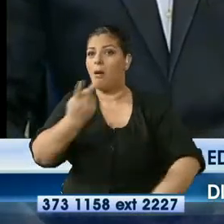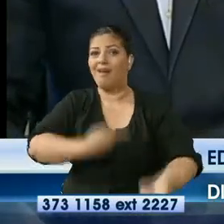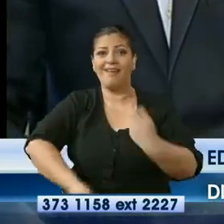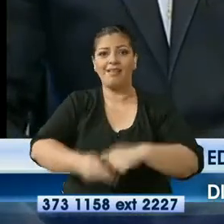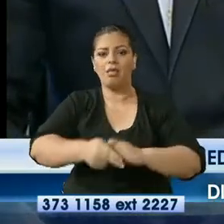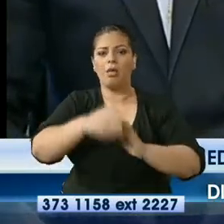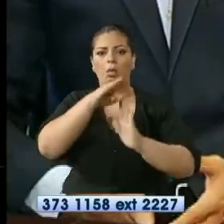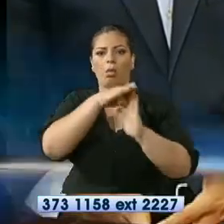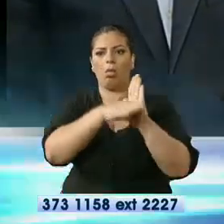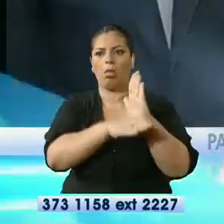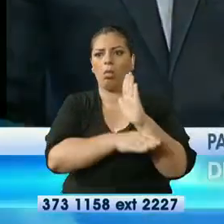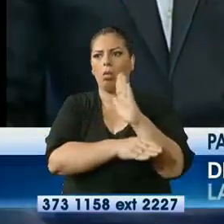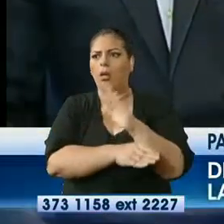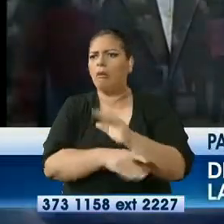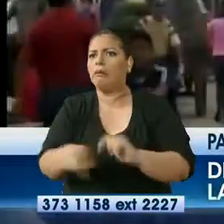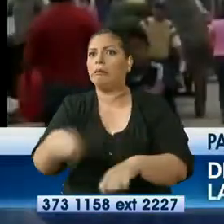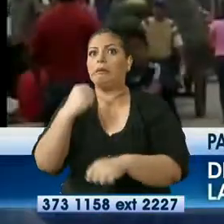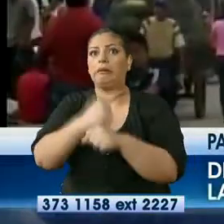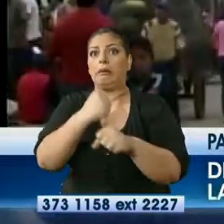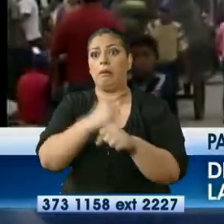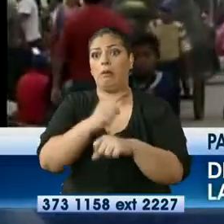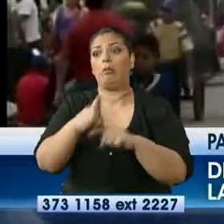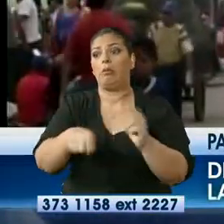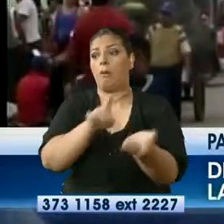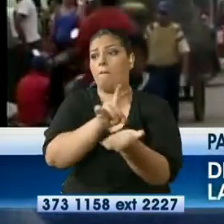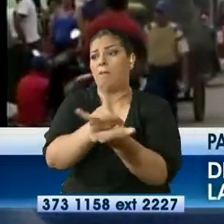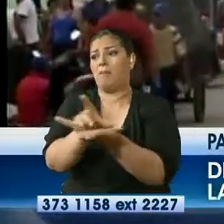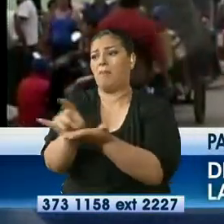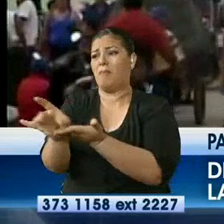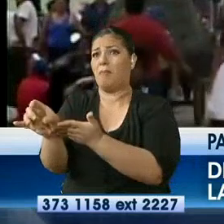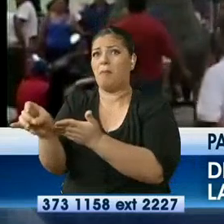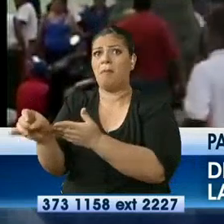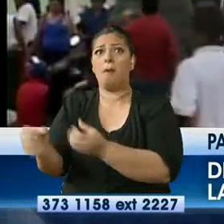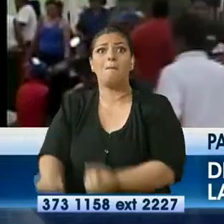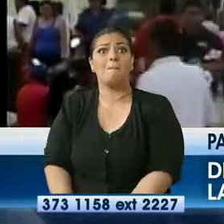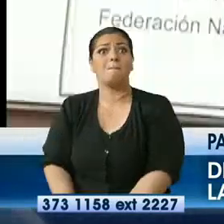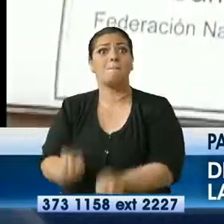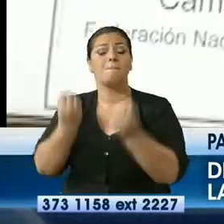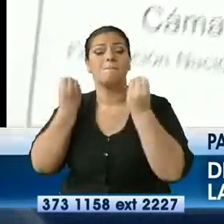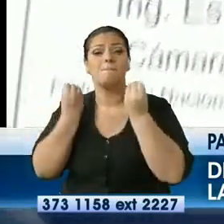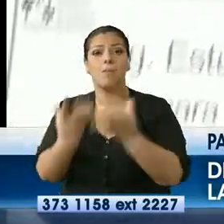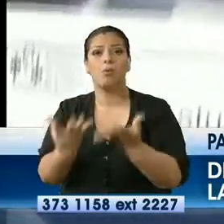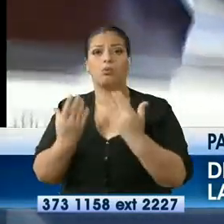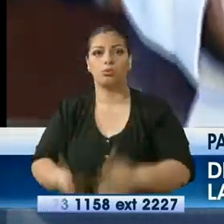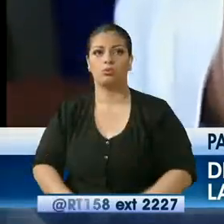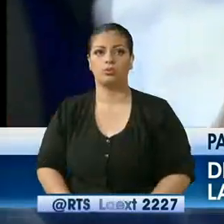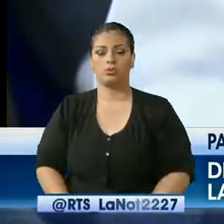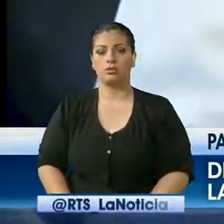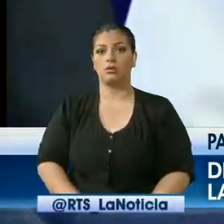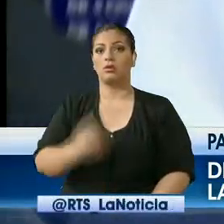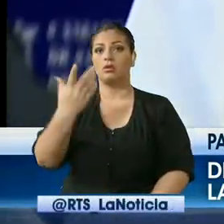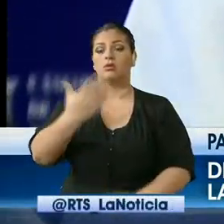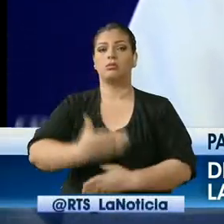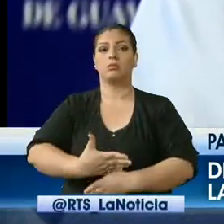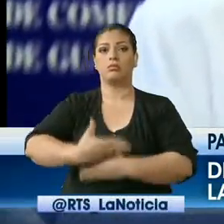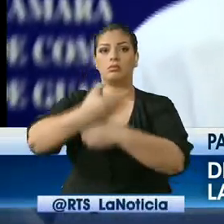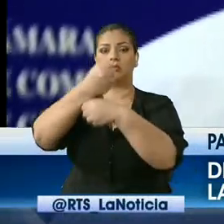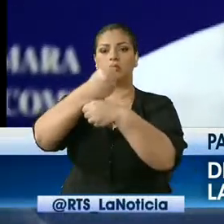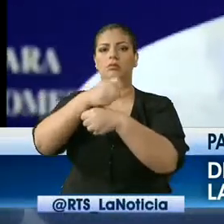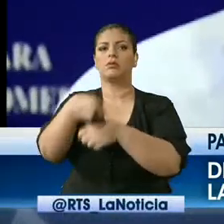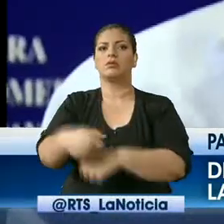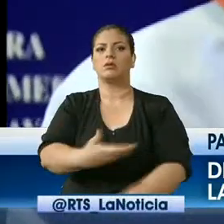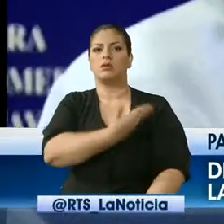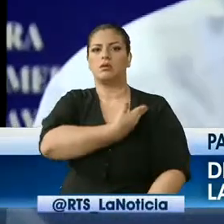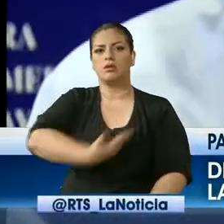% de la población económicamente activa. En la frontera sur también hay problemas, agrega el presidente de la Cámara de Comercio de Loja.